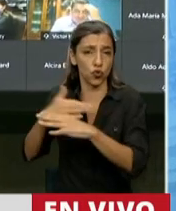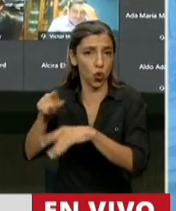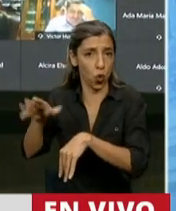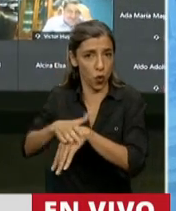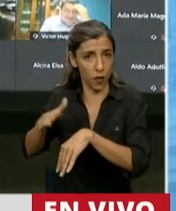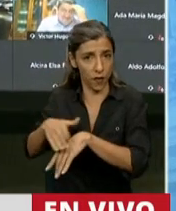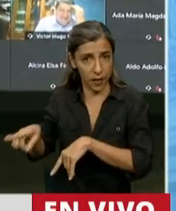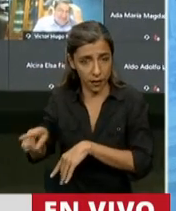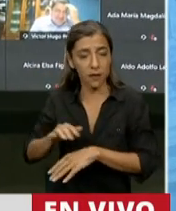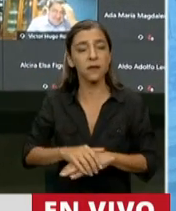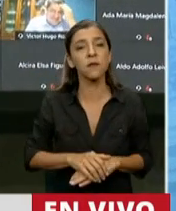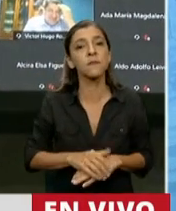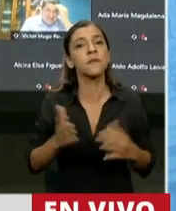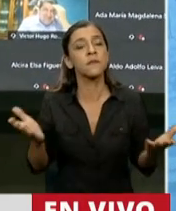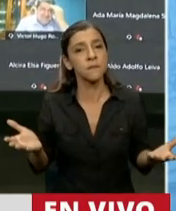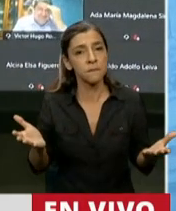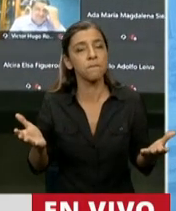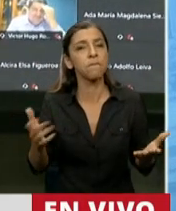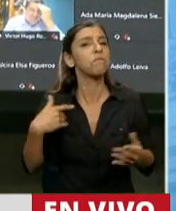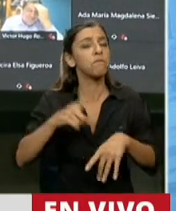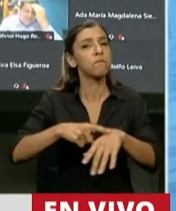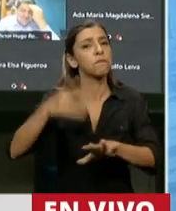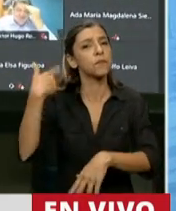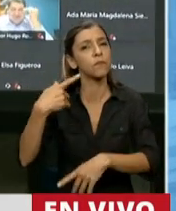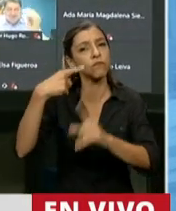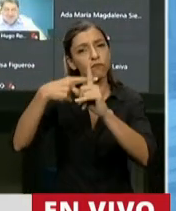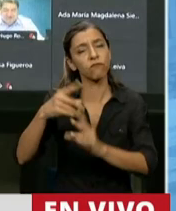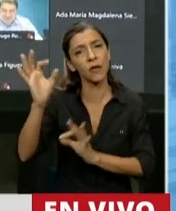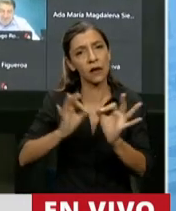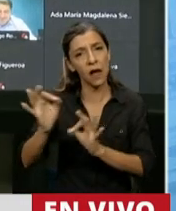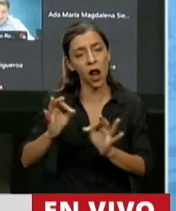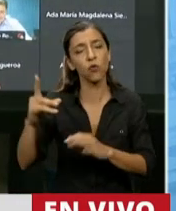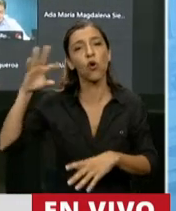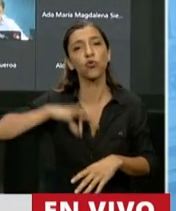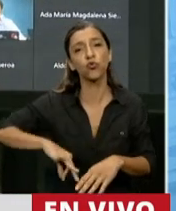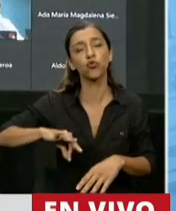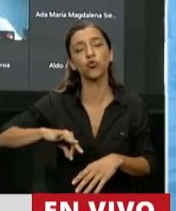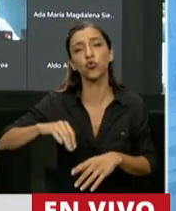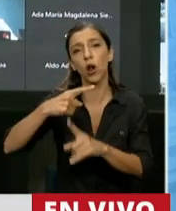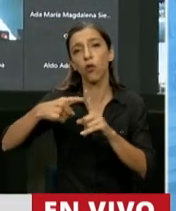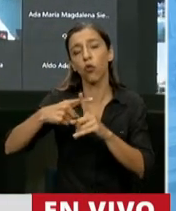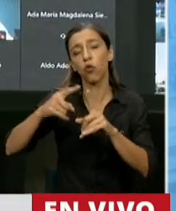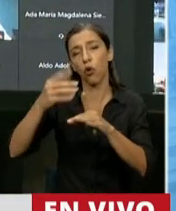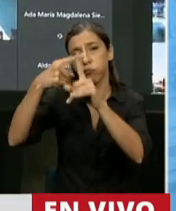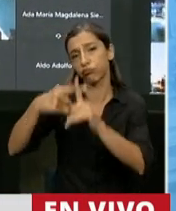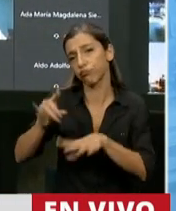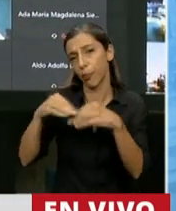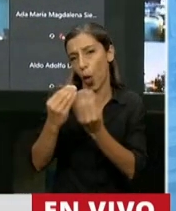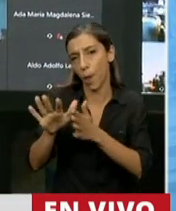Se hizo un cálculo, le puedo asegurar que fue el sueldo promedio de los sargentes, un sargento